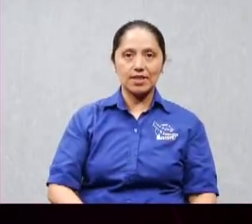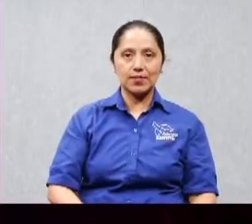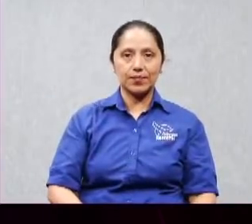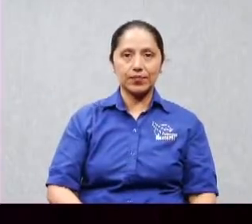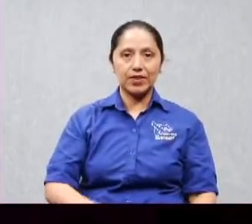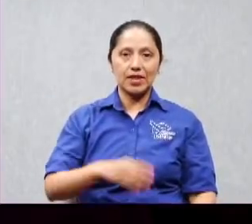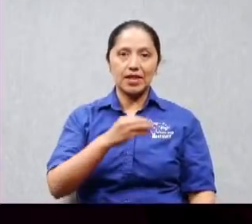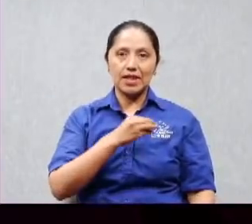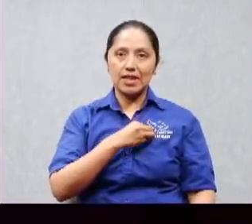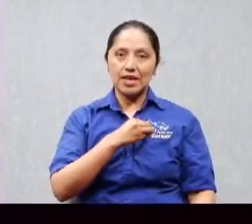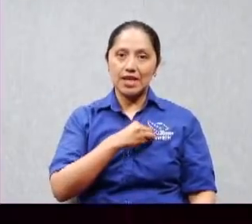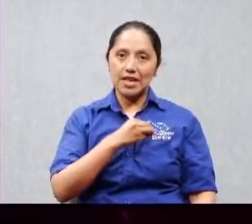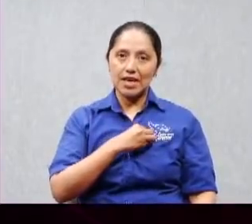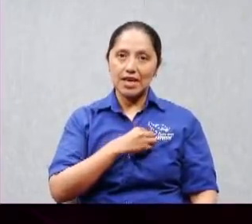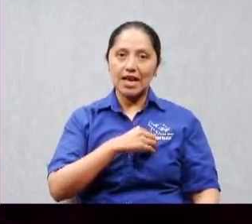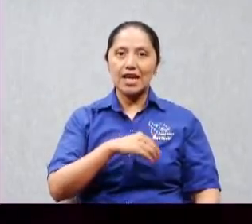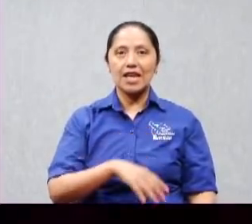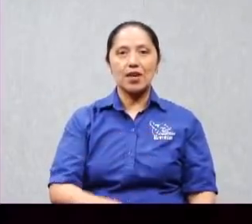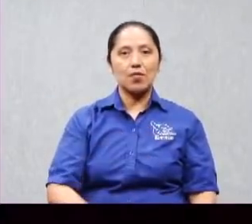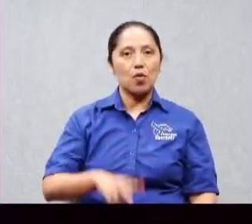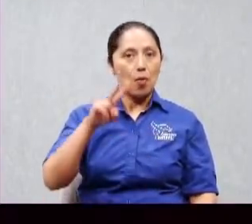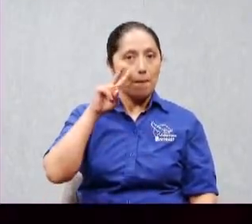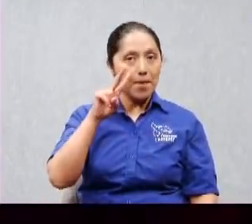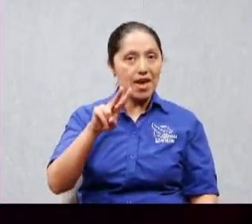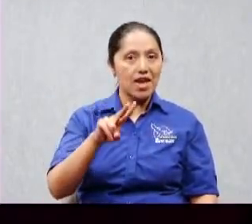alguno de ustedes es un jefe